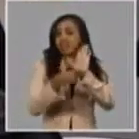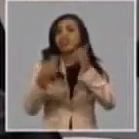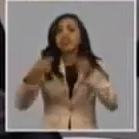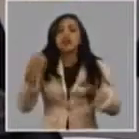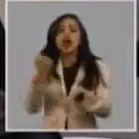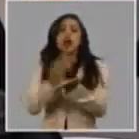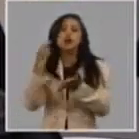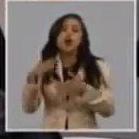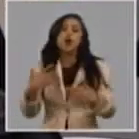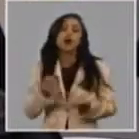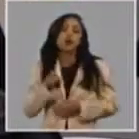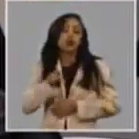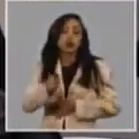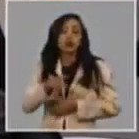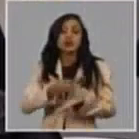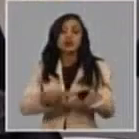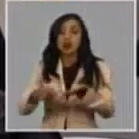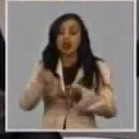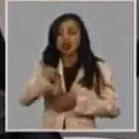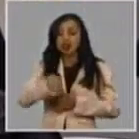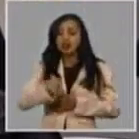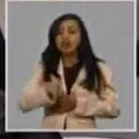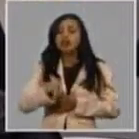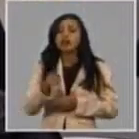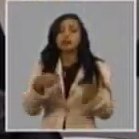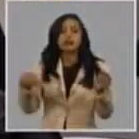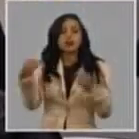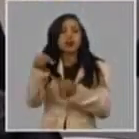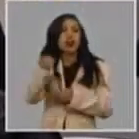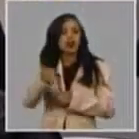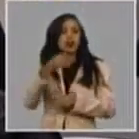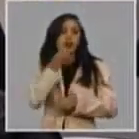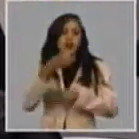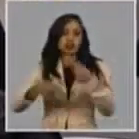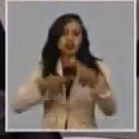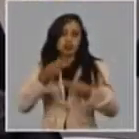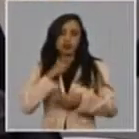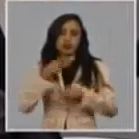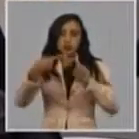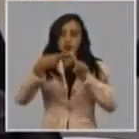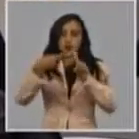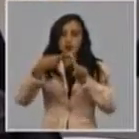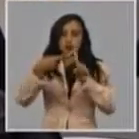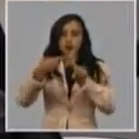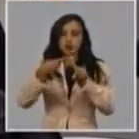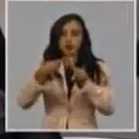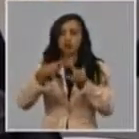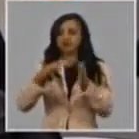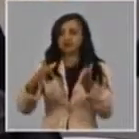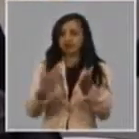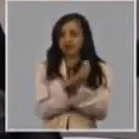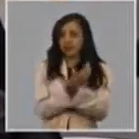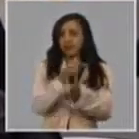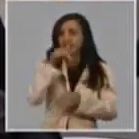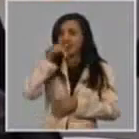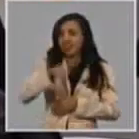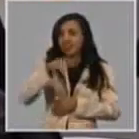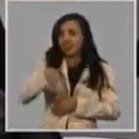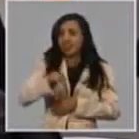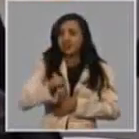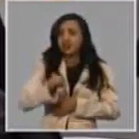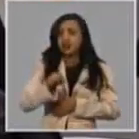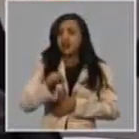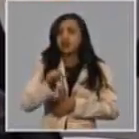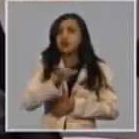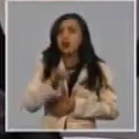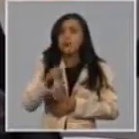próximas semanas que precisamente estimula estos incentivos. Entre ellos está la eliminación de los aranceles que es de las cosas propuestas por muchos de